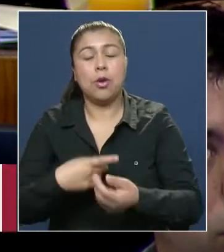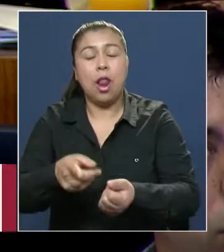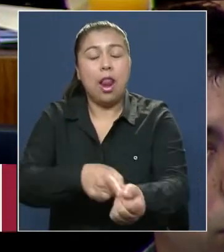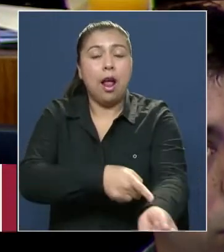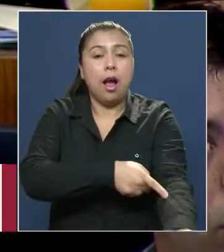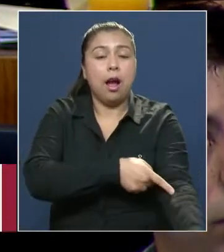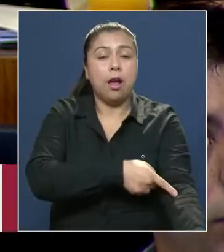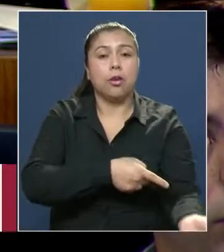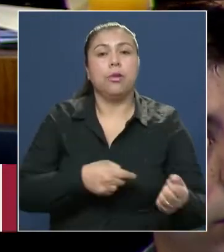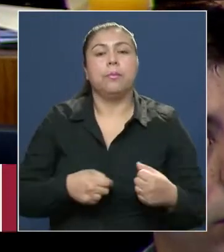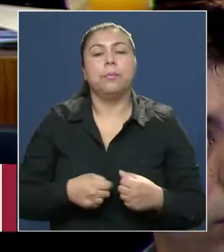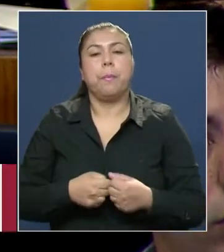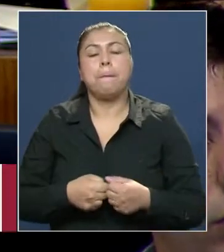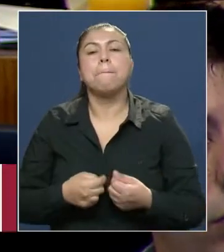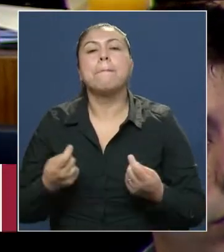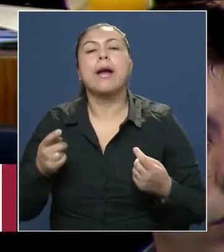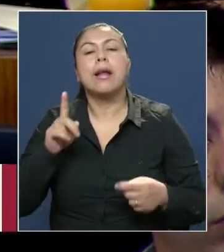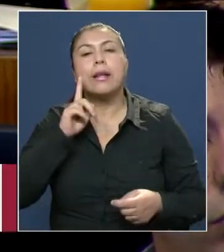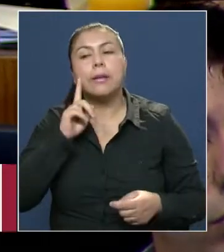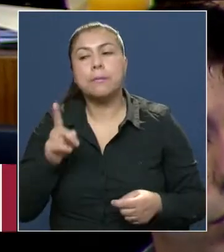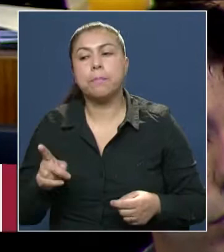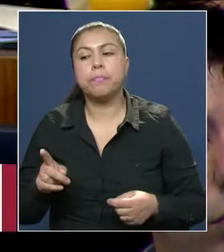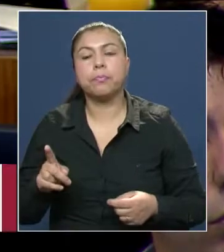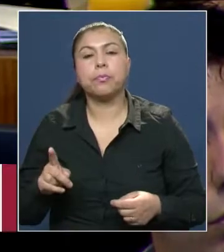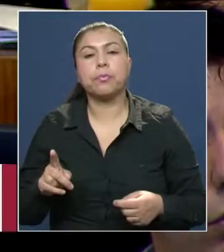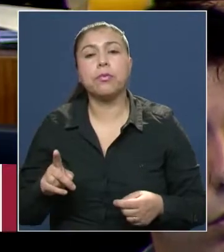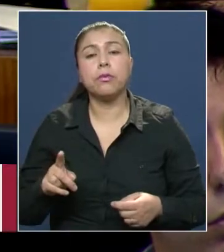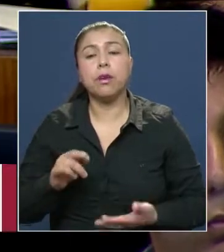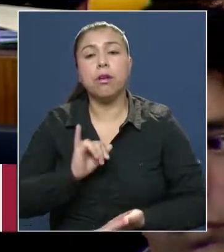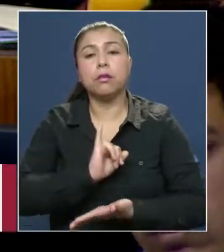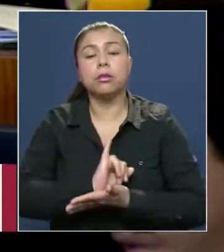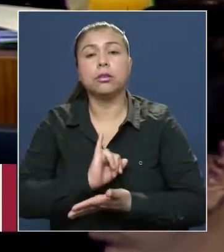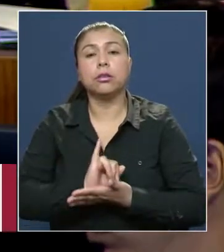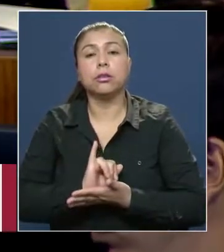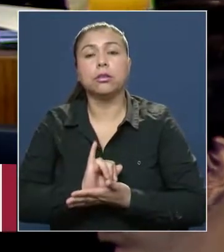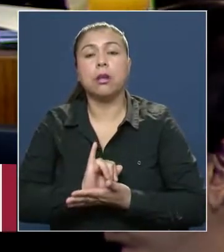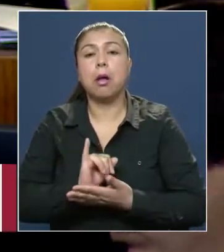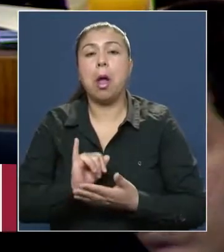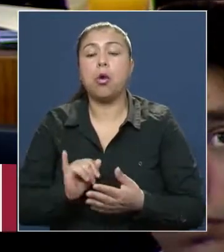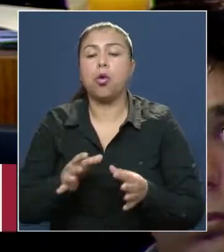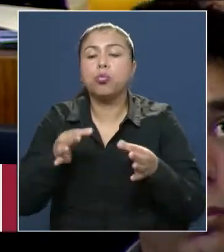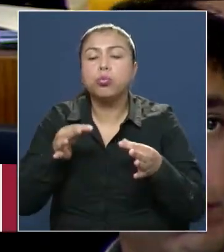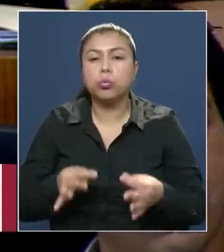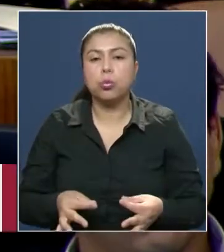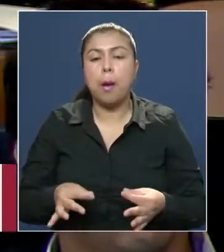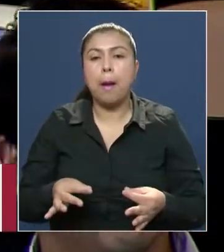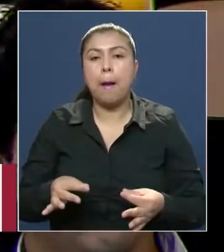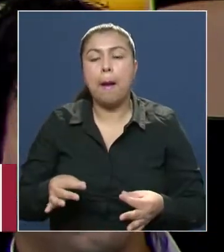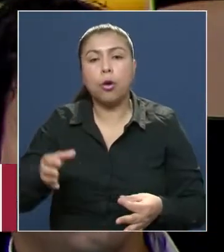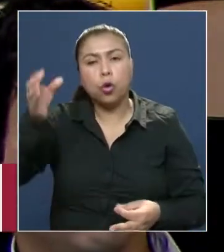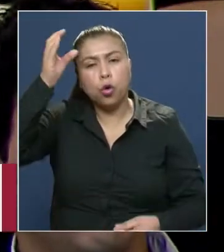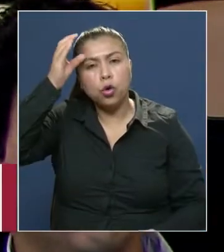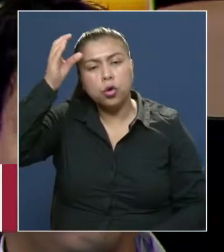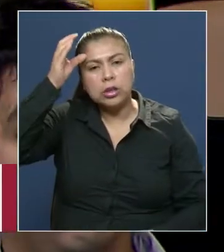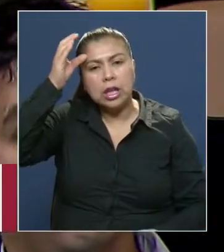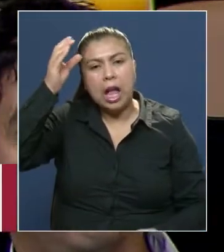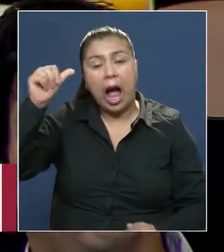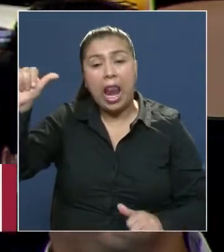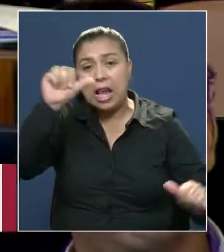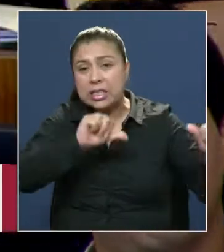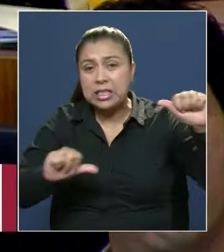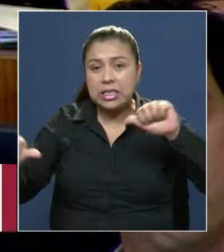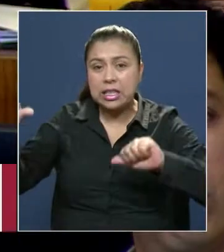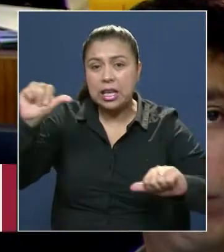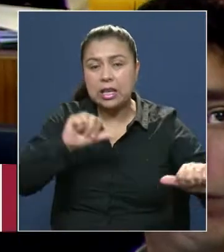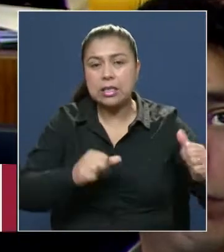proceso para tener una institucionalidad adecuada para lo que es el conocimiento, para lo que son las ciencias,